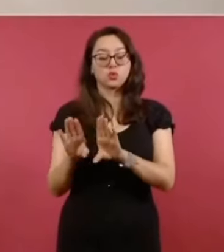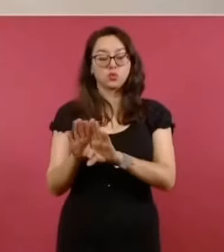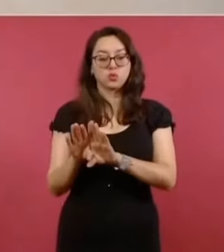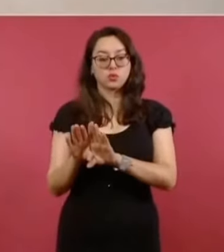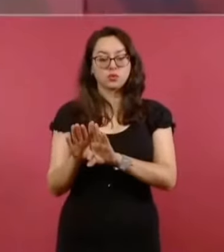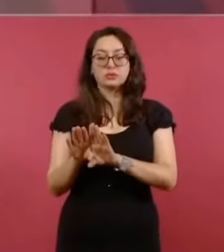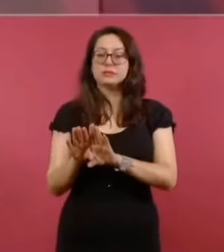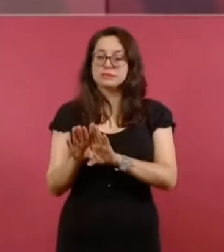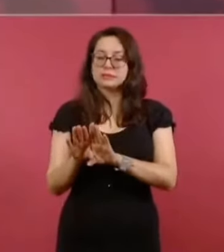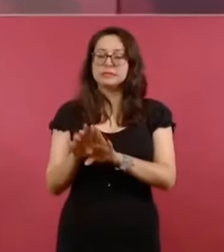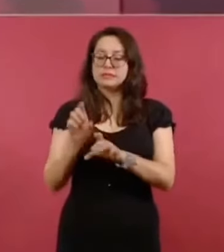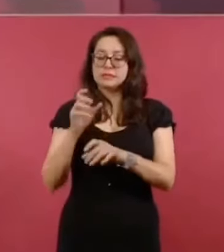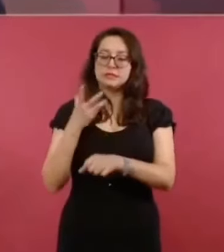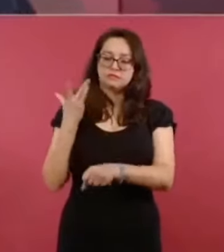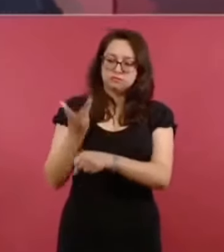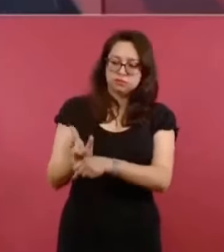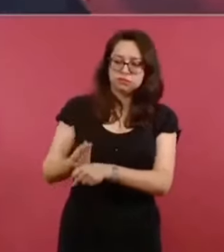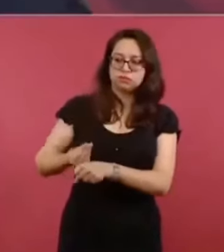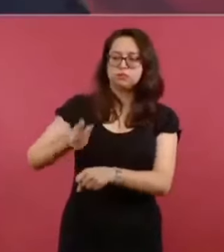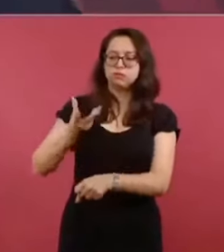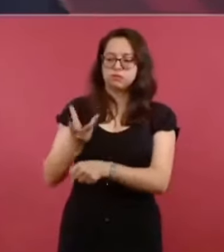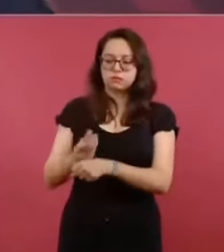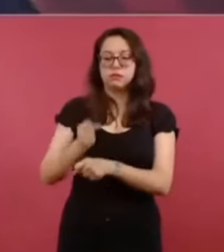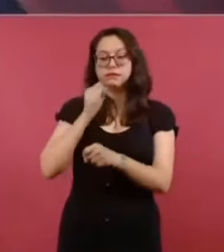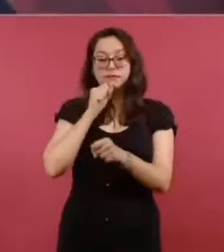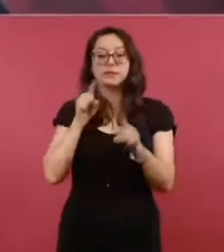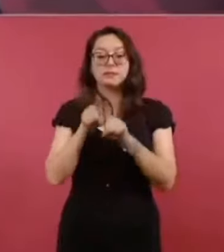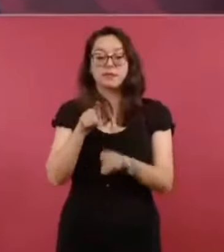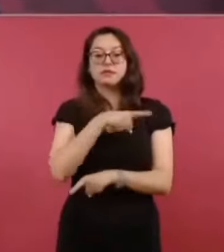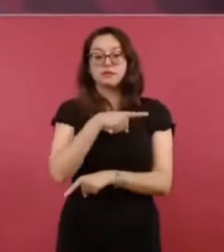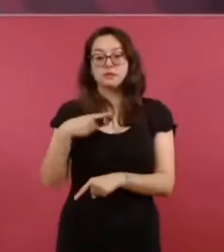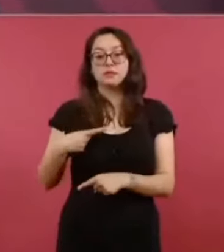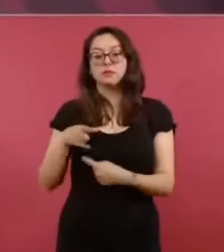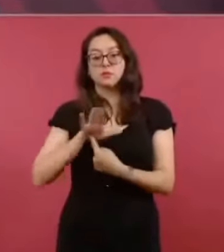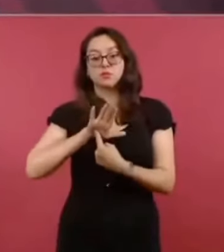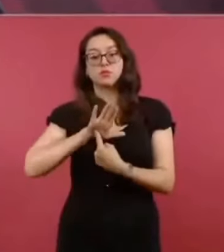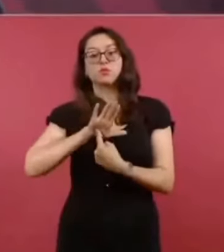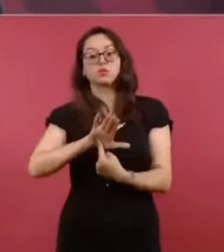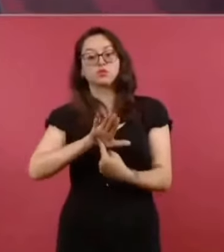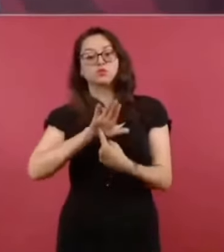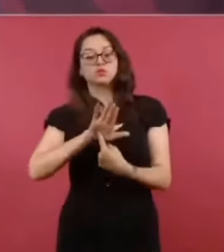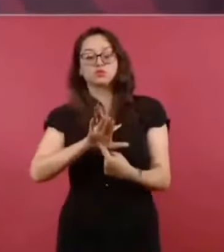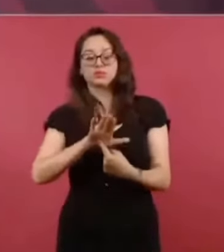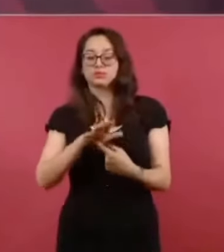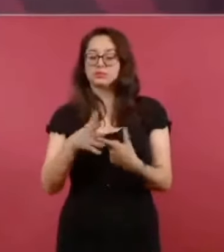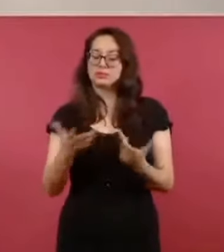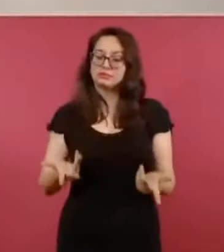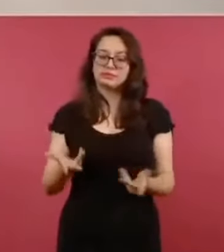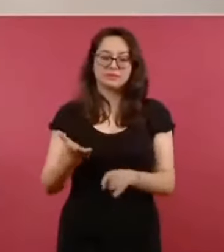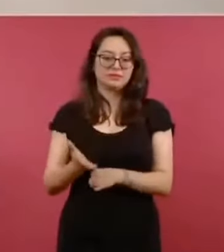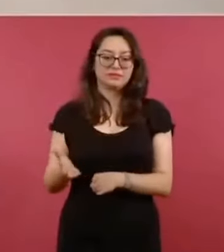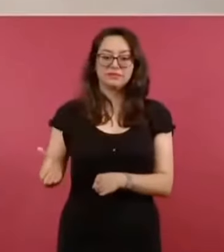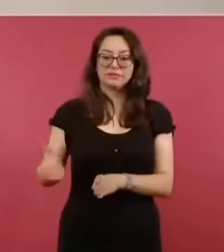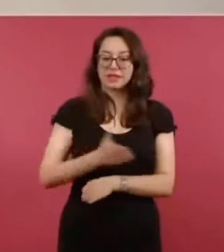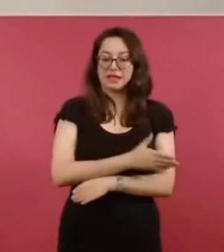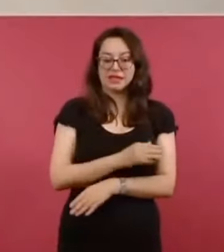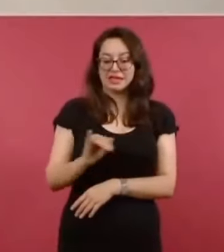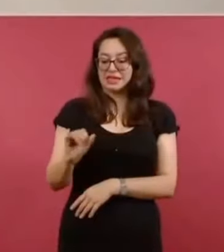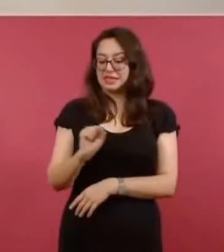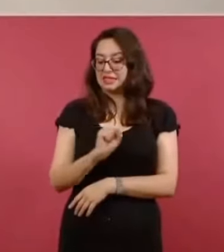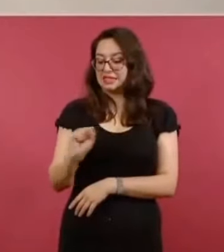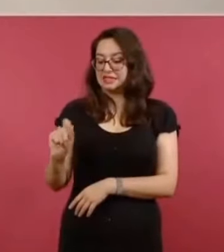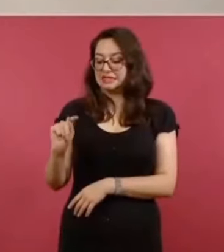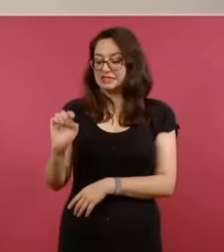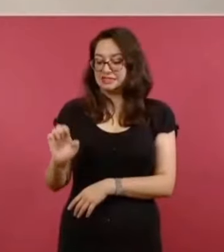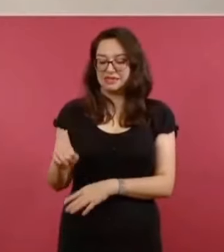un buen diagnóstico, de cómo dejaron el Issste, cómo saquearon el